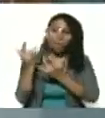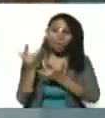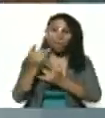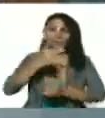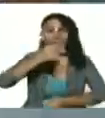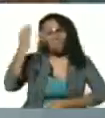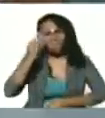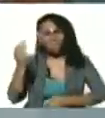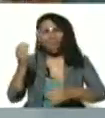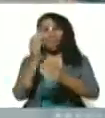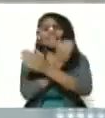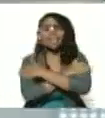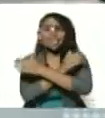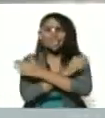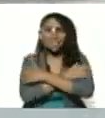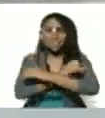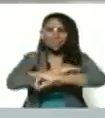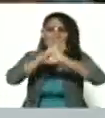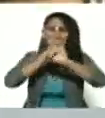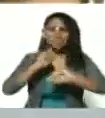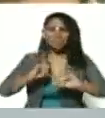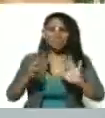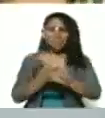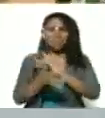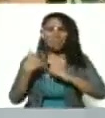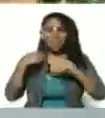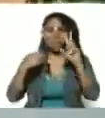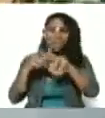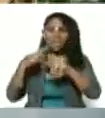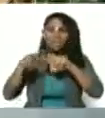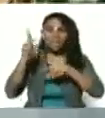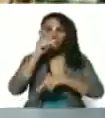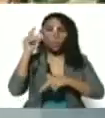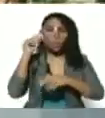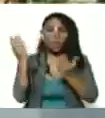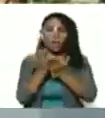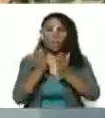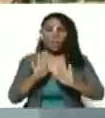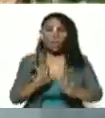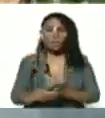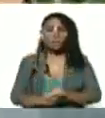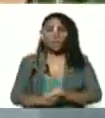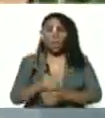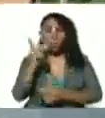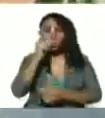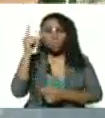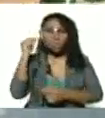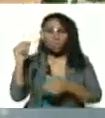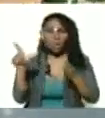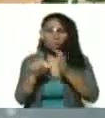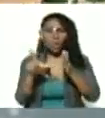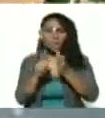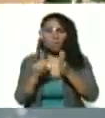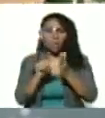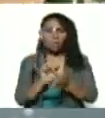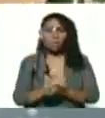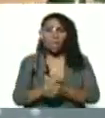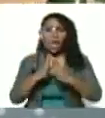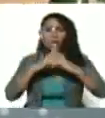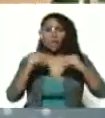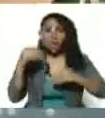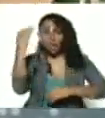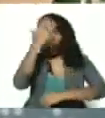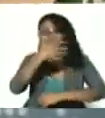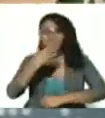la felicidad de ver a los niños y niñas en su escuela a los muchachos y muchachas en sus liceos y a toda nuestra